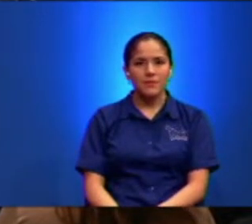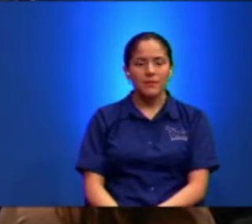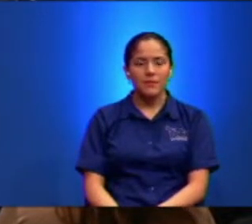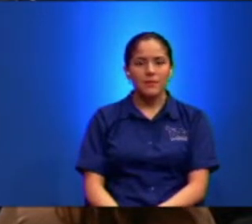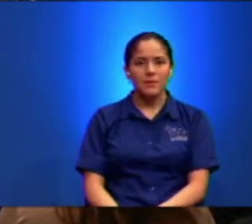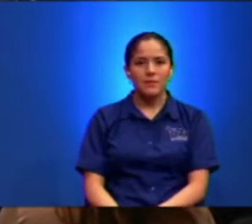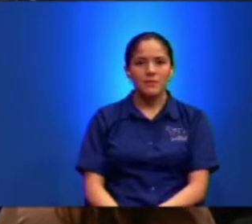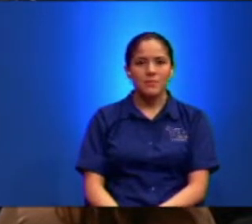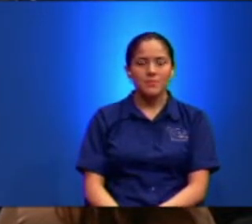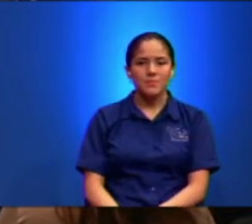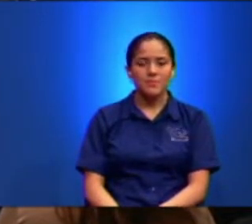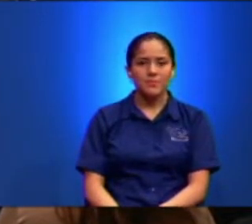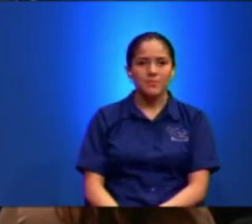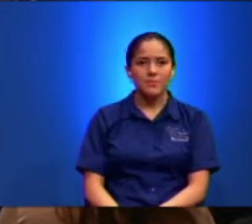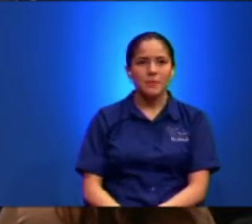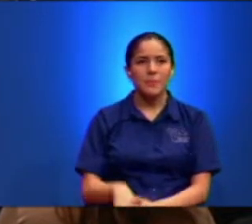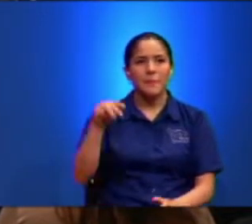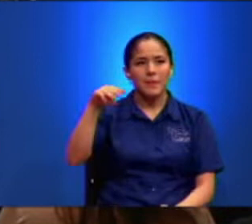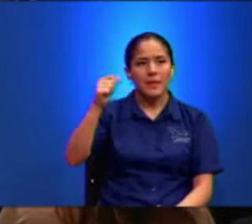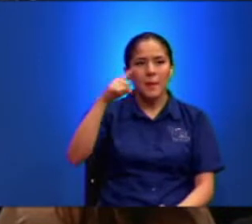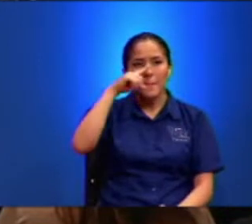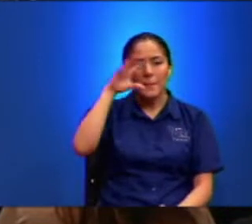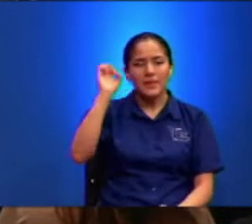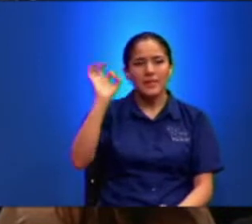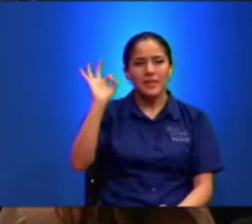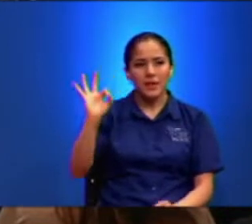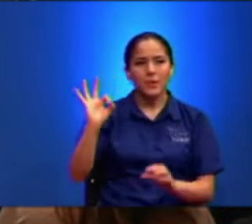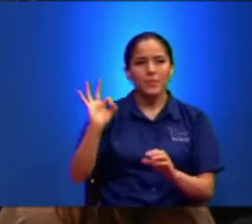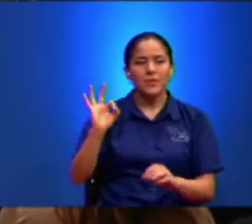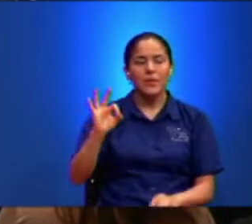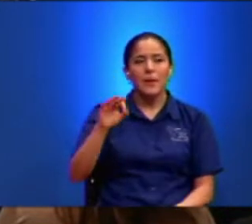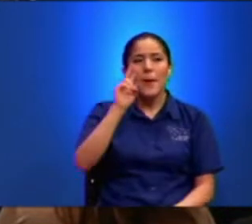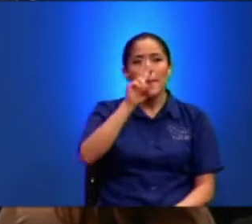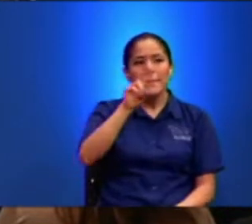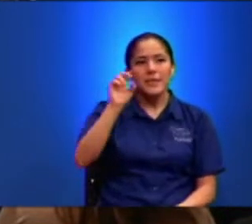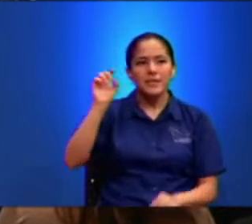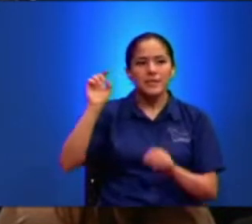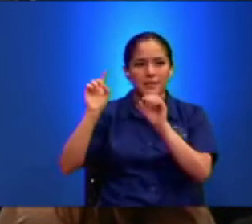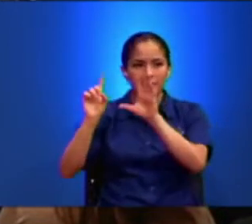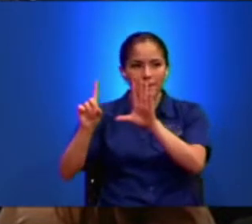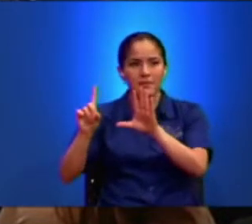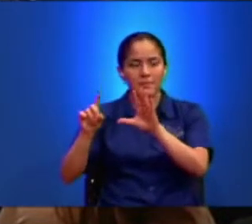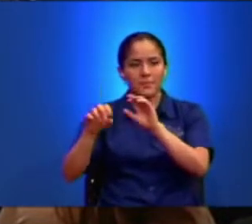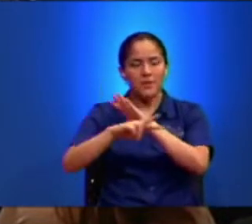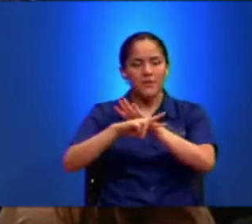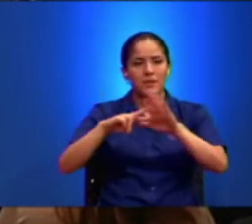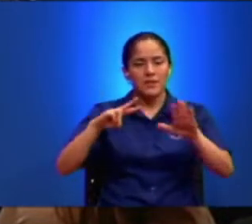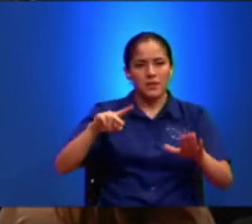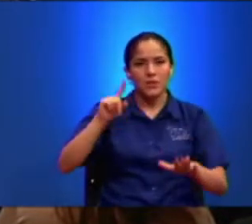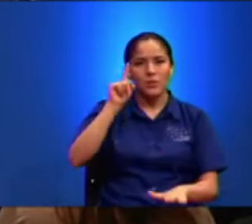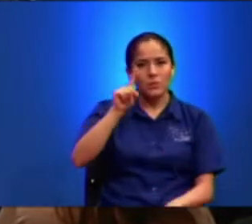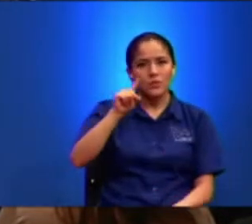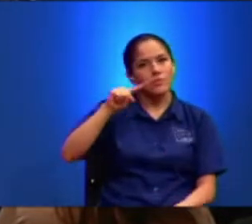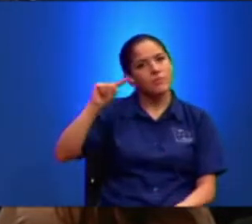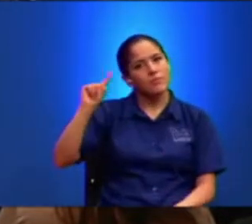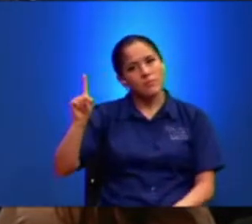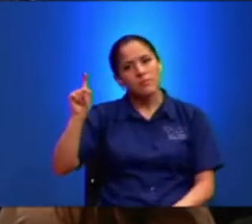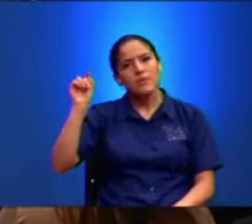Del 21 Al 26 Vamos a leerlo O tal vez Un poco más Pero yo lo que quiero Es que ustedes Lean